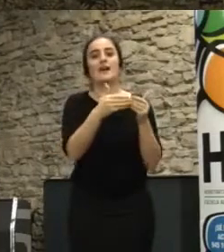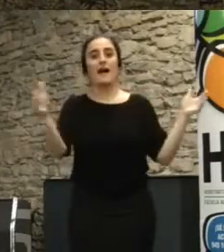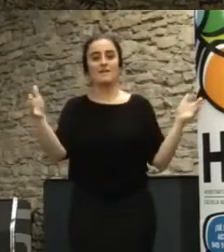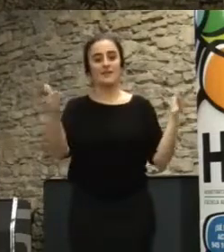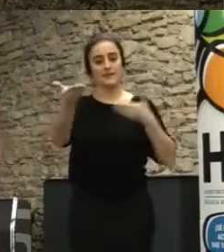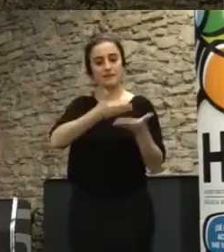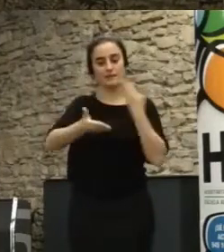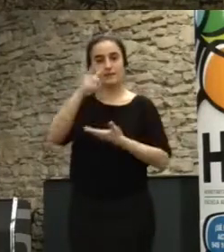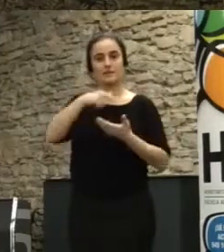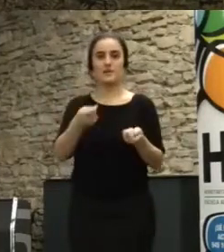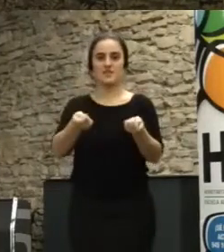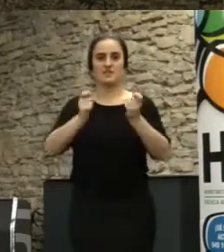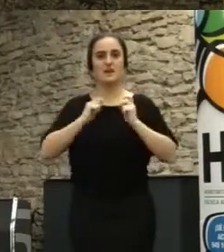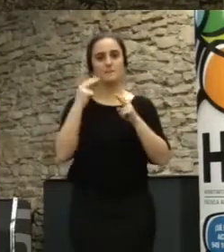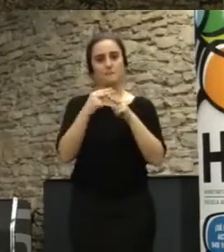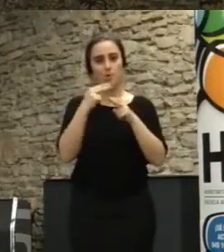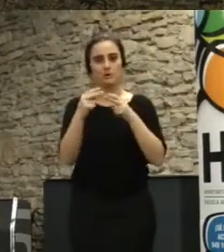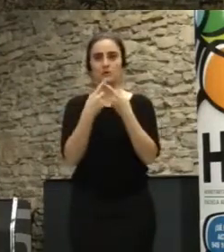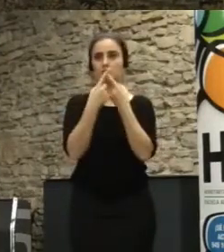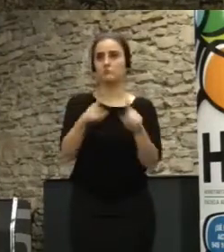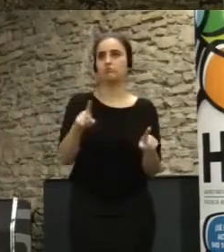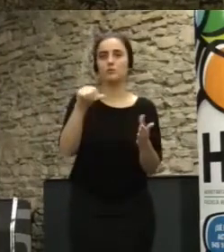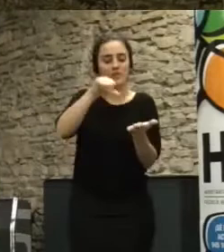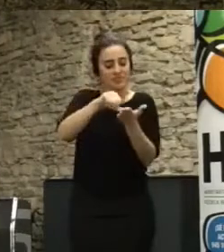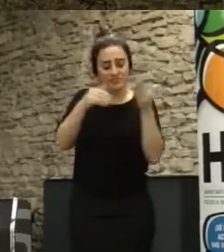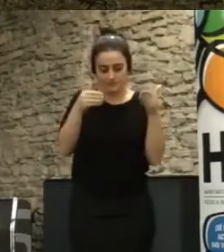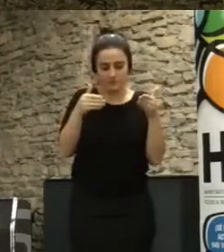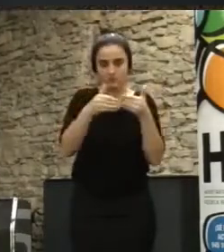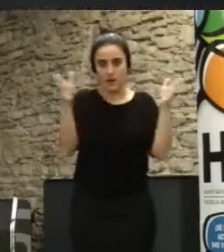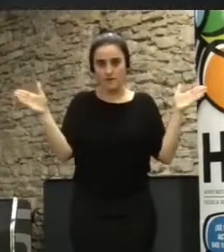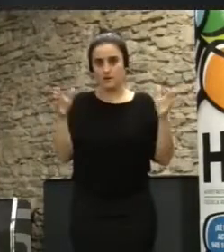también hacer otro tipo de política, descentralizarla, etcétera.